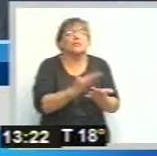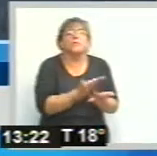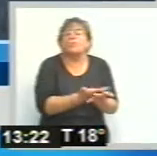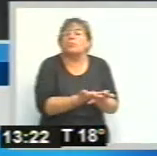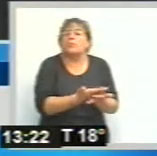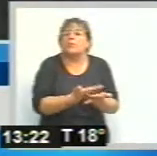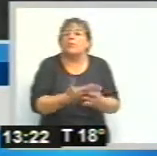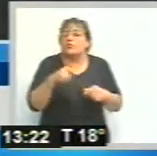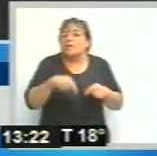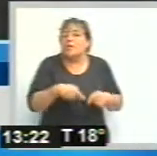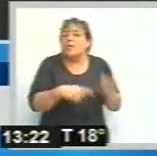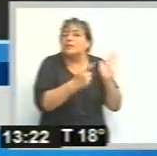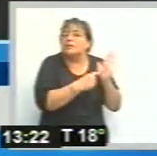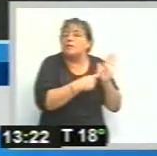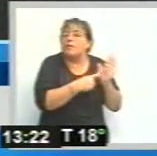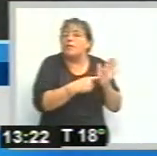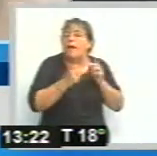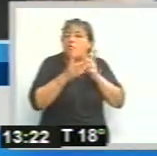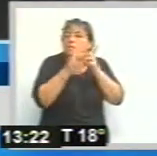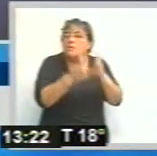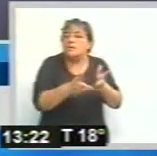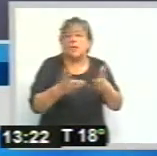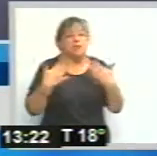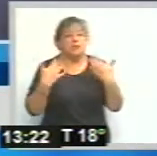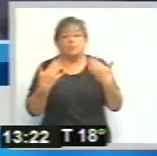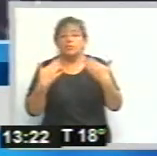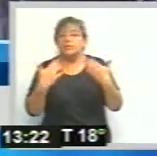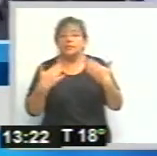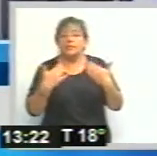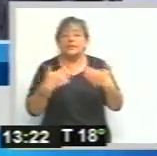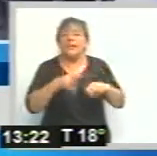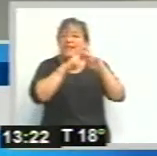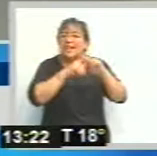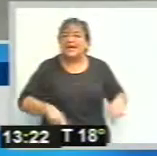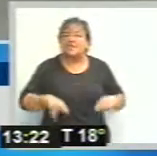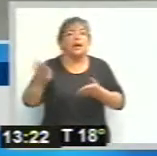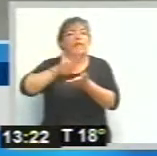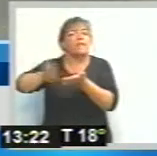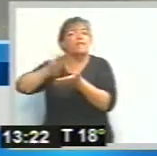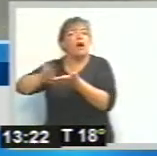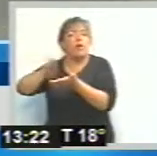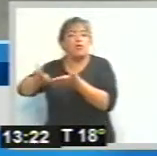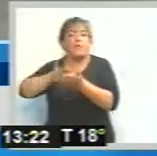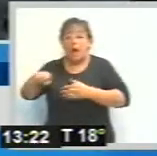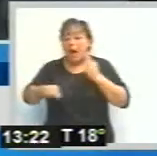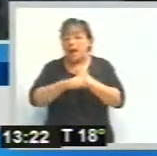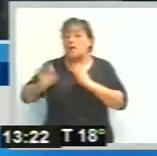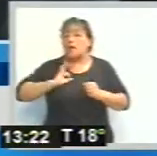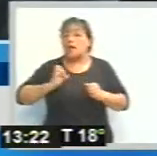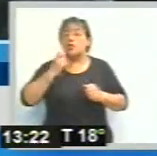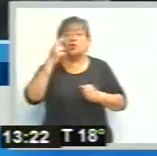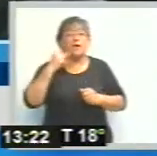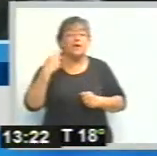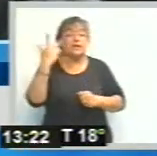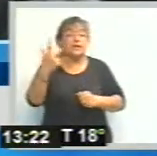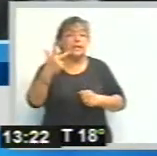y esta norma estipula que la posibilidad de cancelar deudas previsionales, que estaba hasta el año 93, se extienda